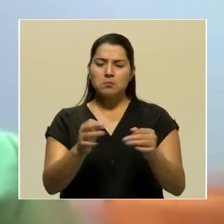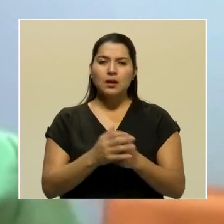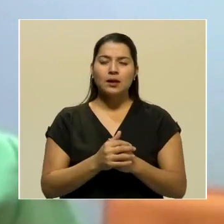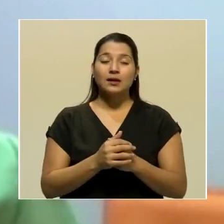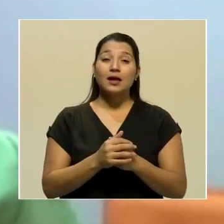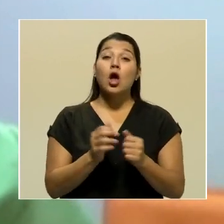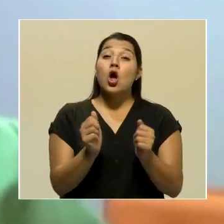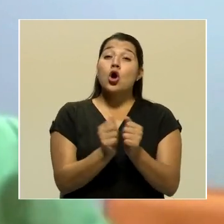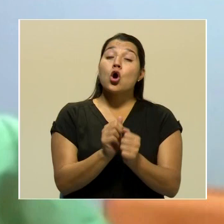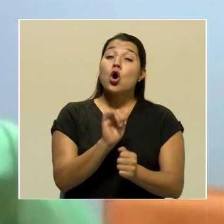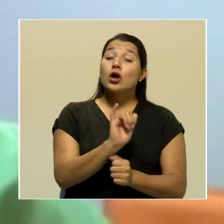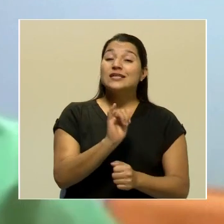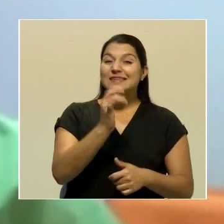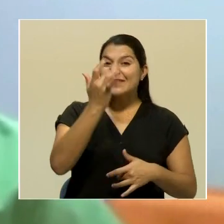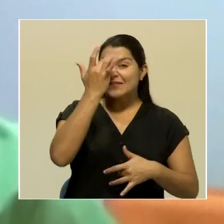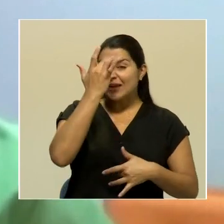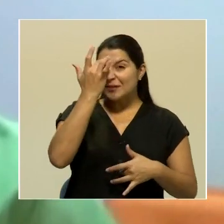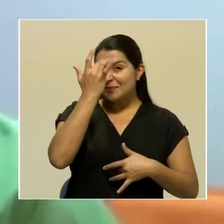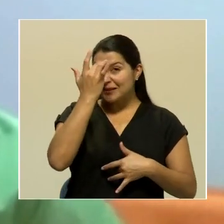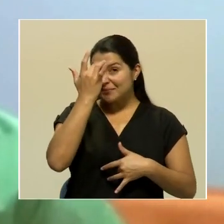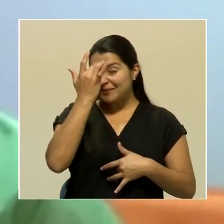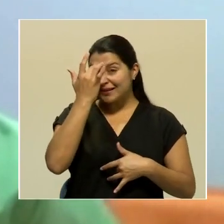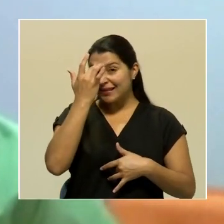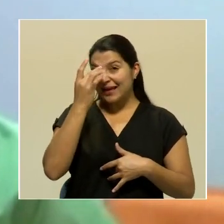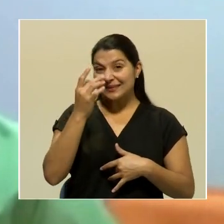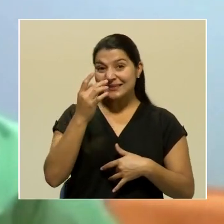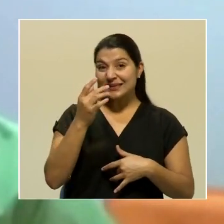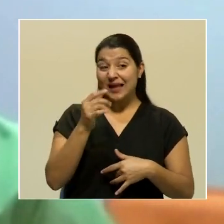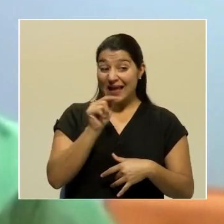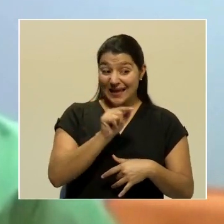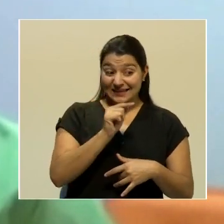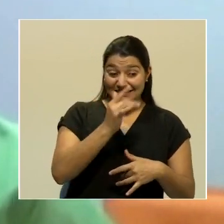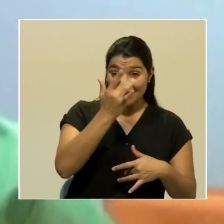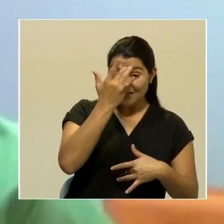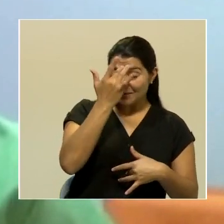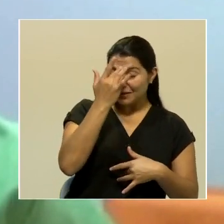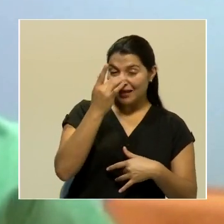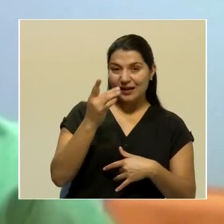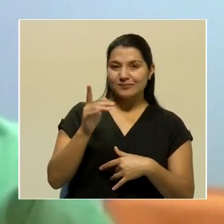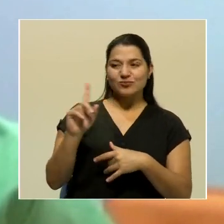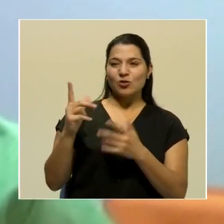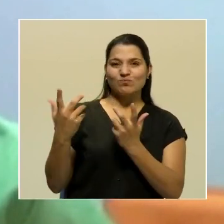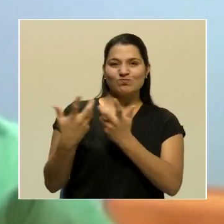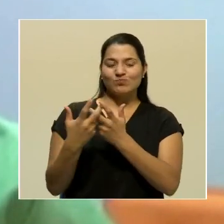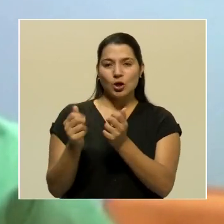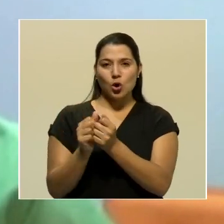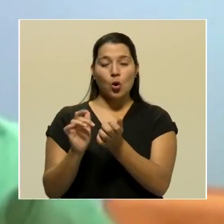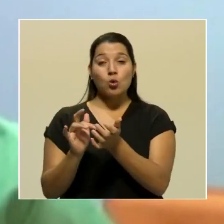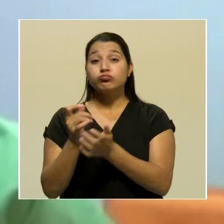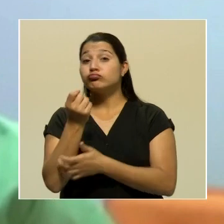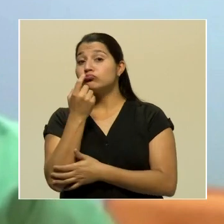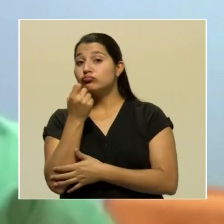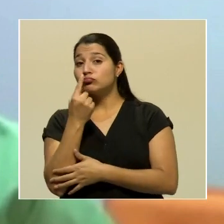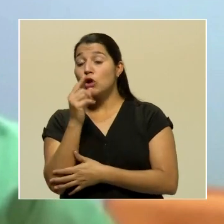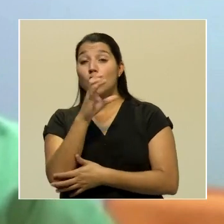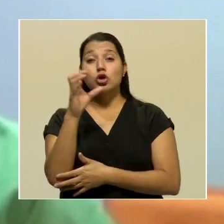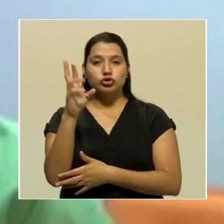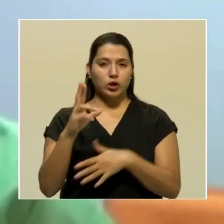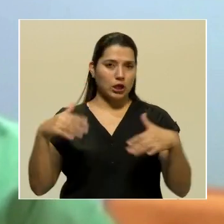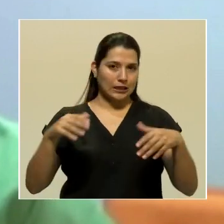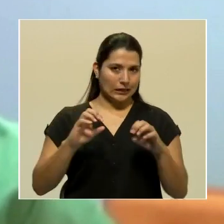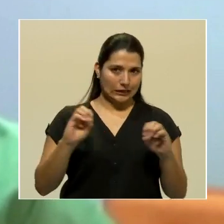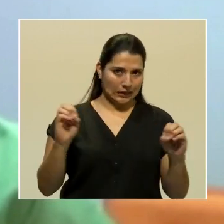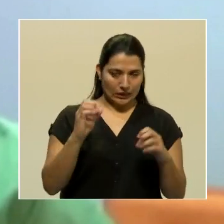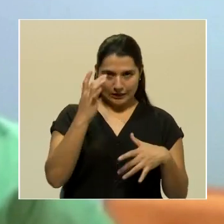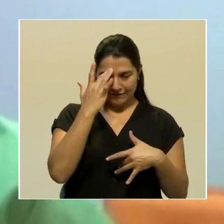hay una resistencia a ese medicamento. Costa Rica no ha reportado afortunadamente ningún caso, pero países como